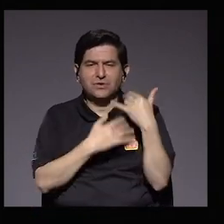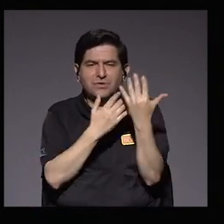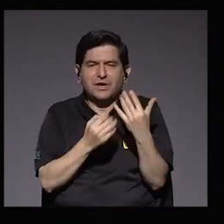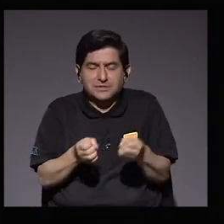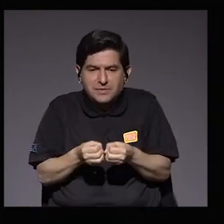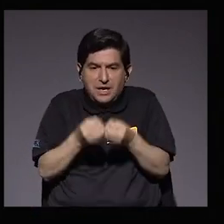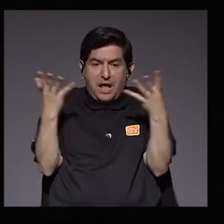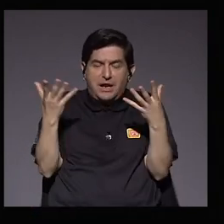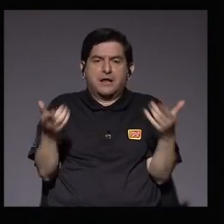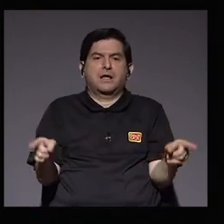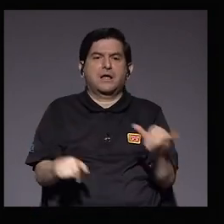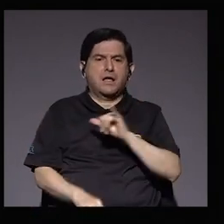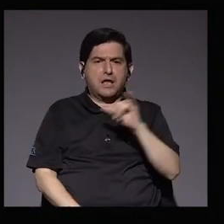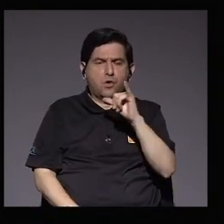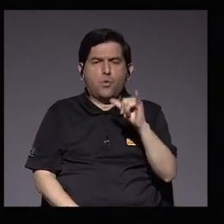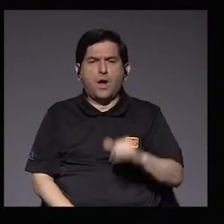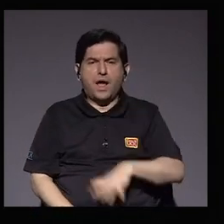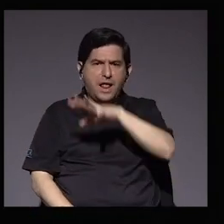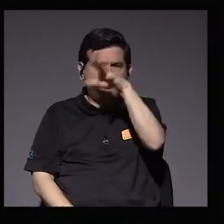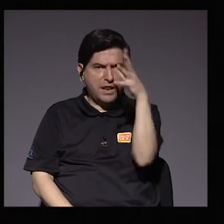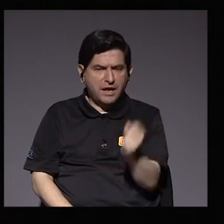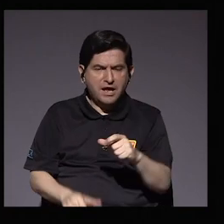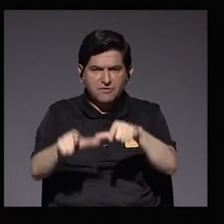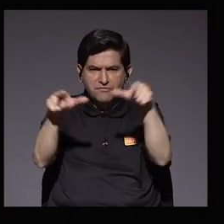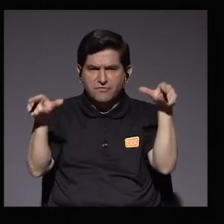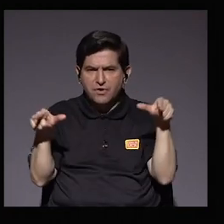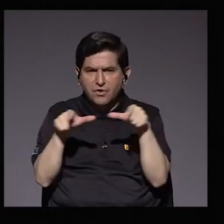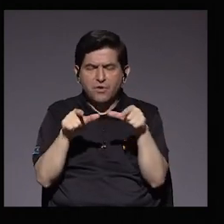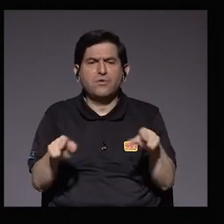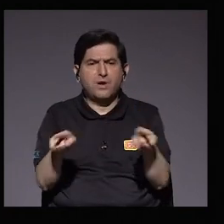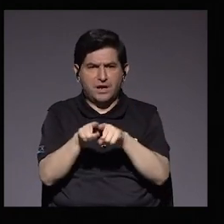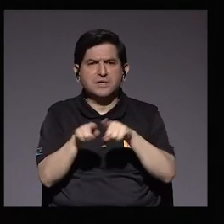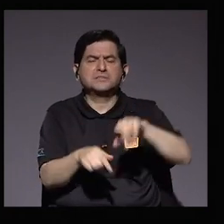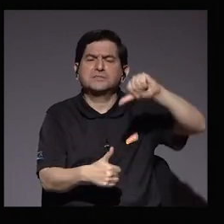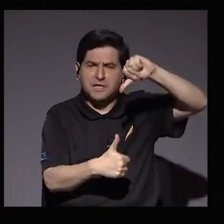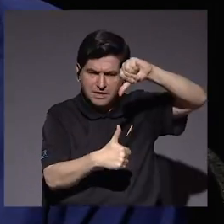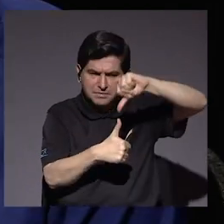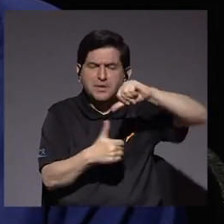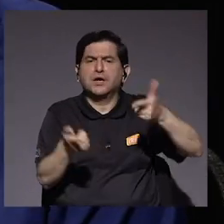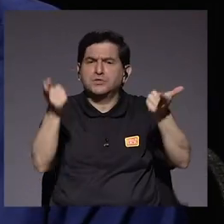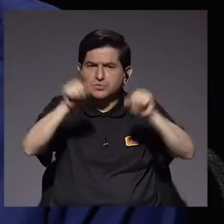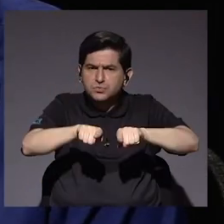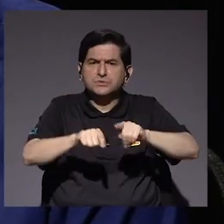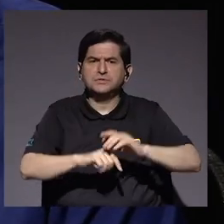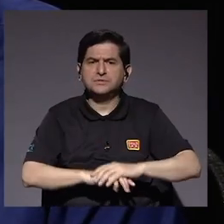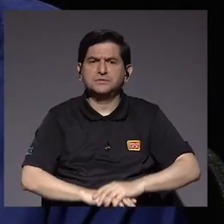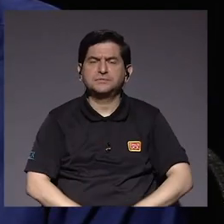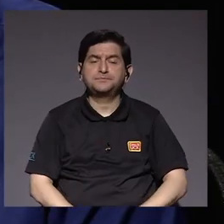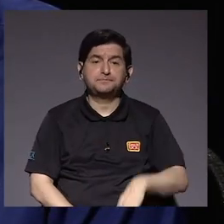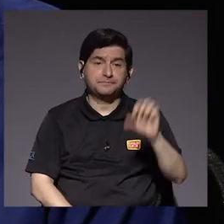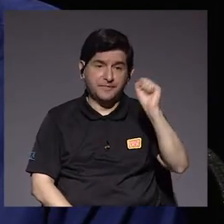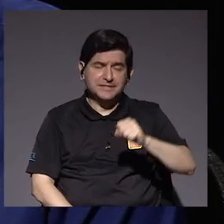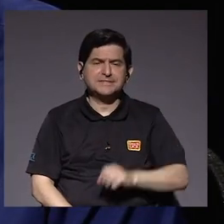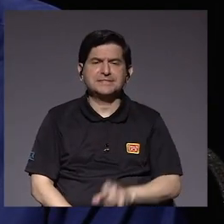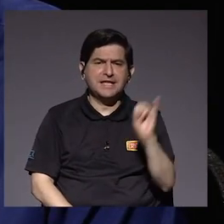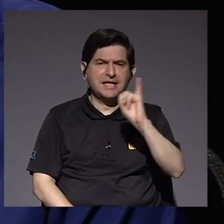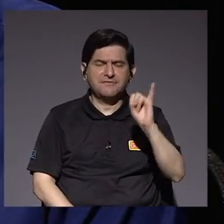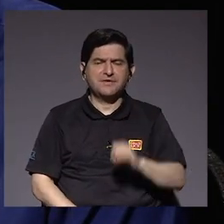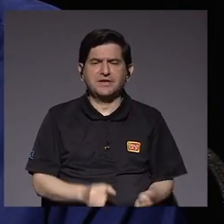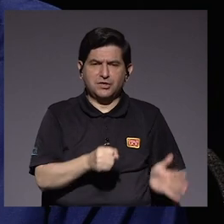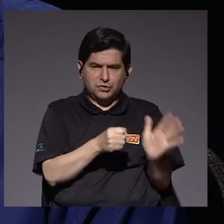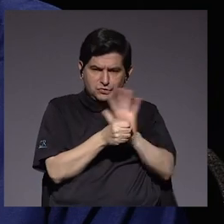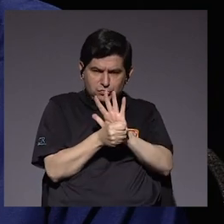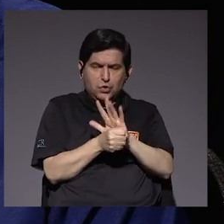esos casos también se dan en África y en algunos lugares en las ruralidades también de Centroamérica. Sí, las infecciones por